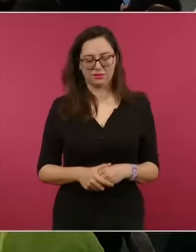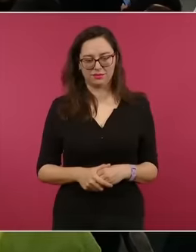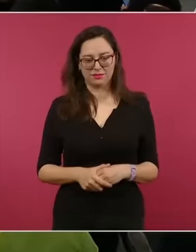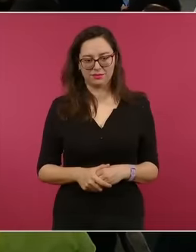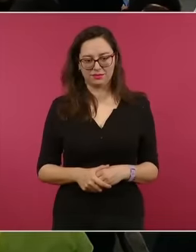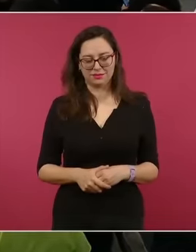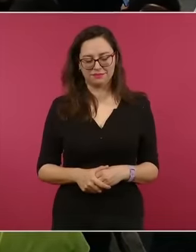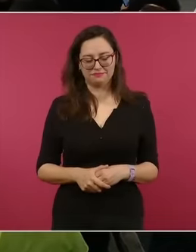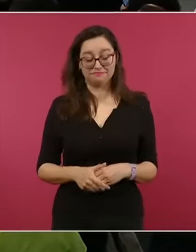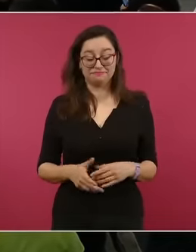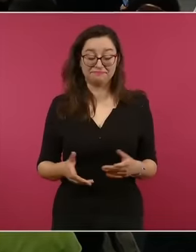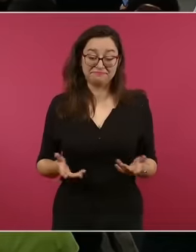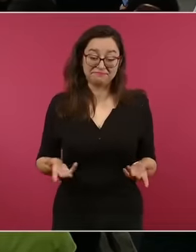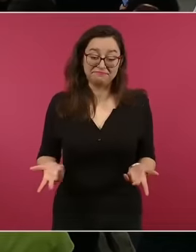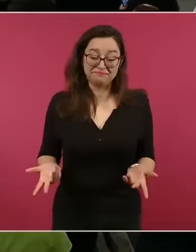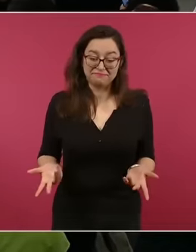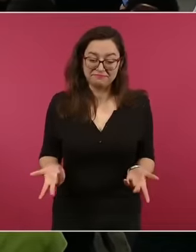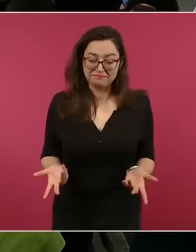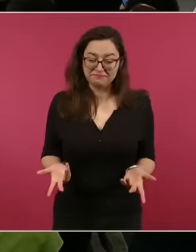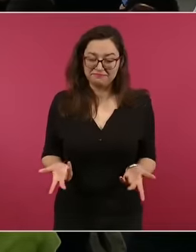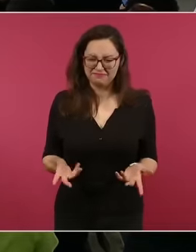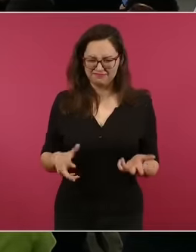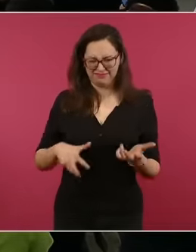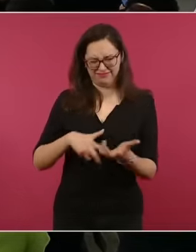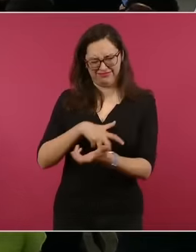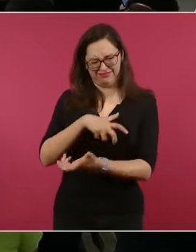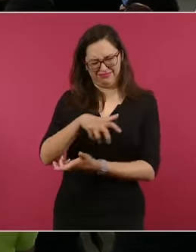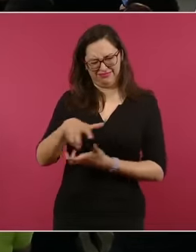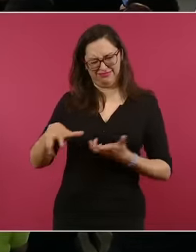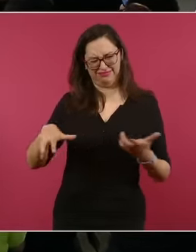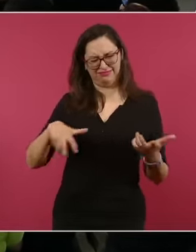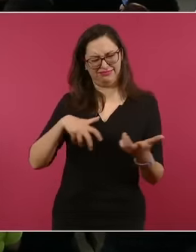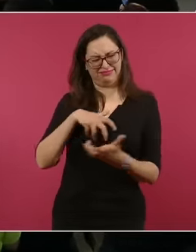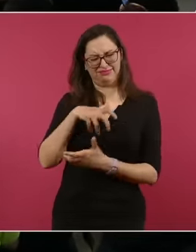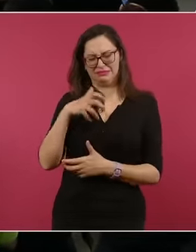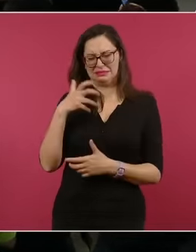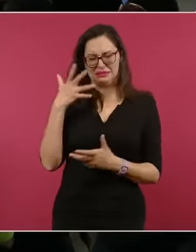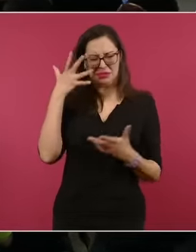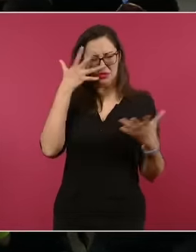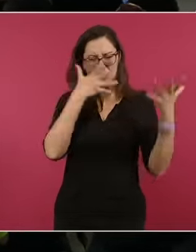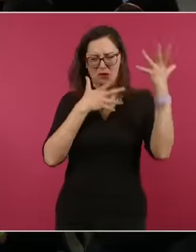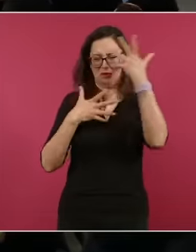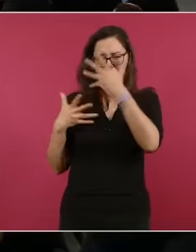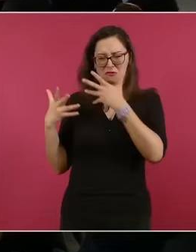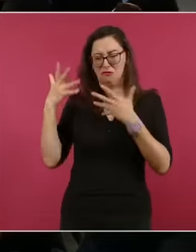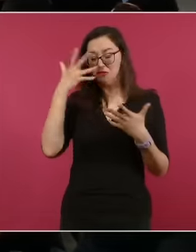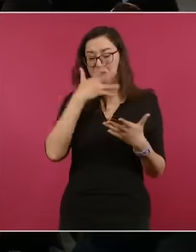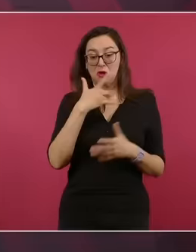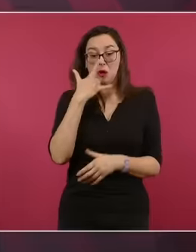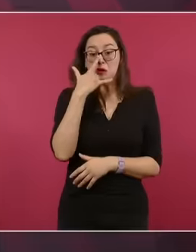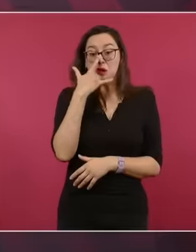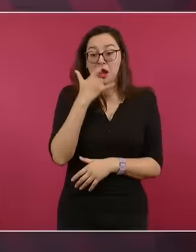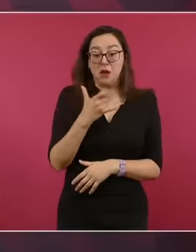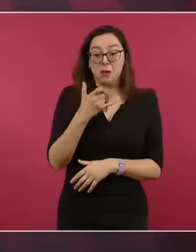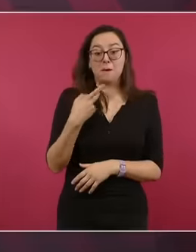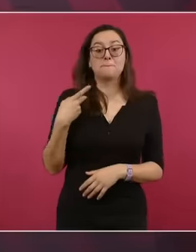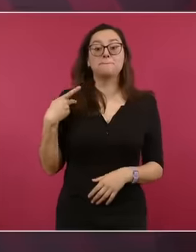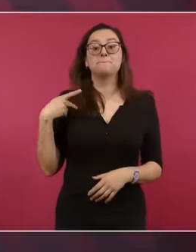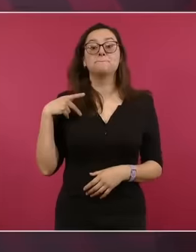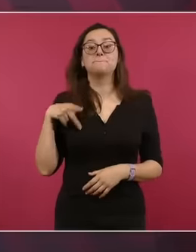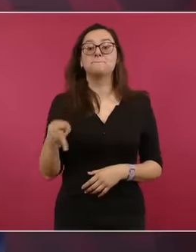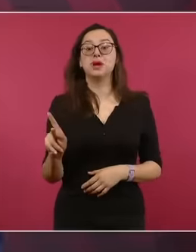Entonces, mucho desorden, pero bueno, a nosotros, como bien se dice aquí,